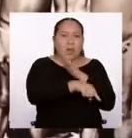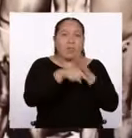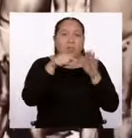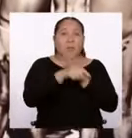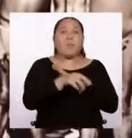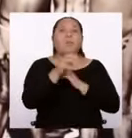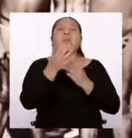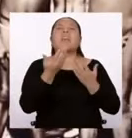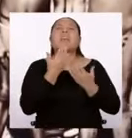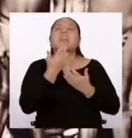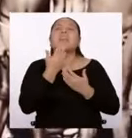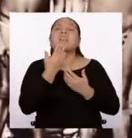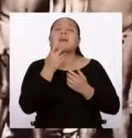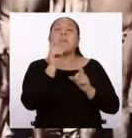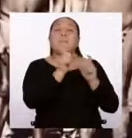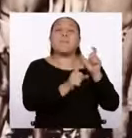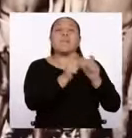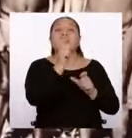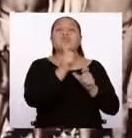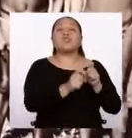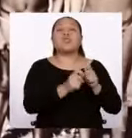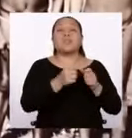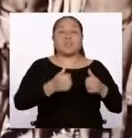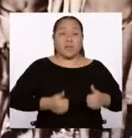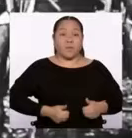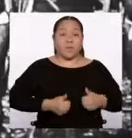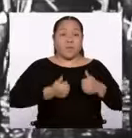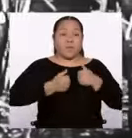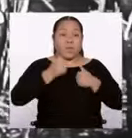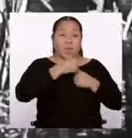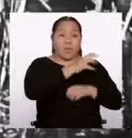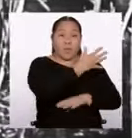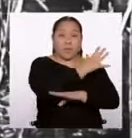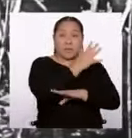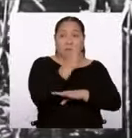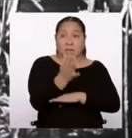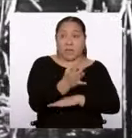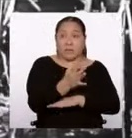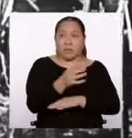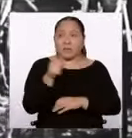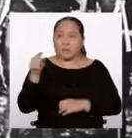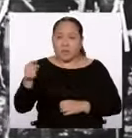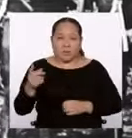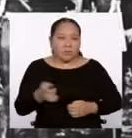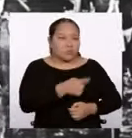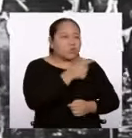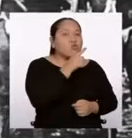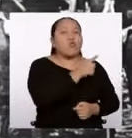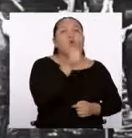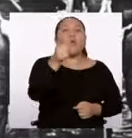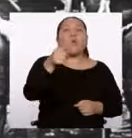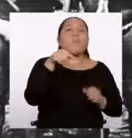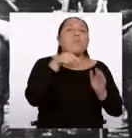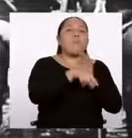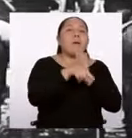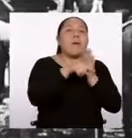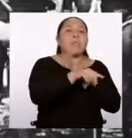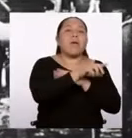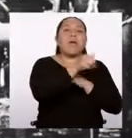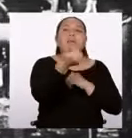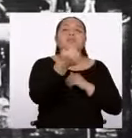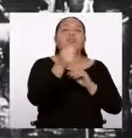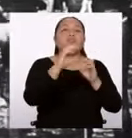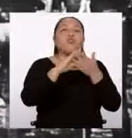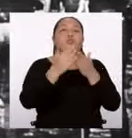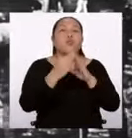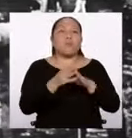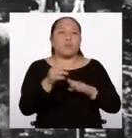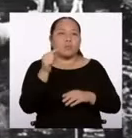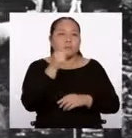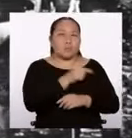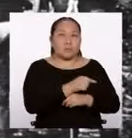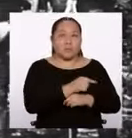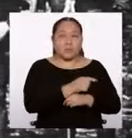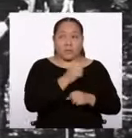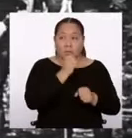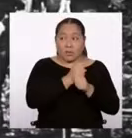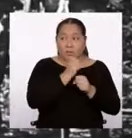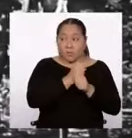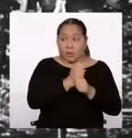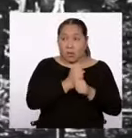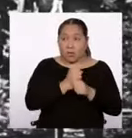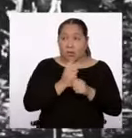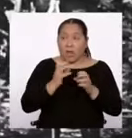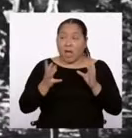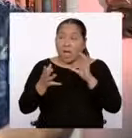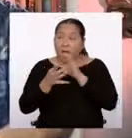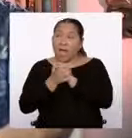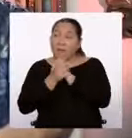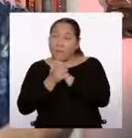ellos promovieron también matanzas entre grupos indígenas, grupos indígenas que se